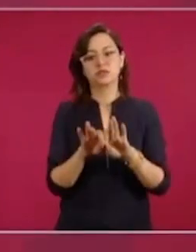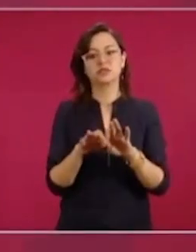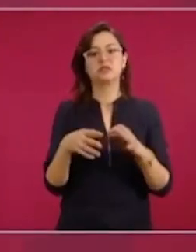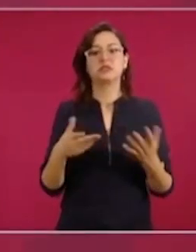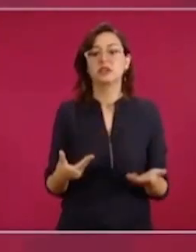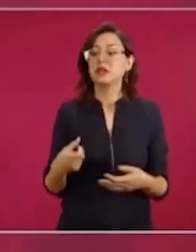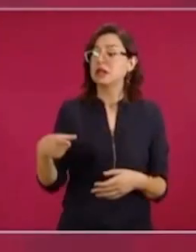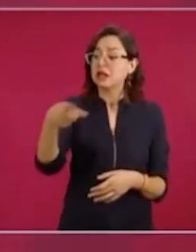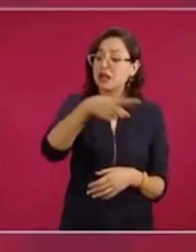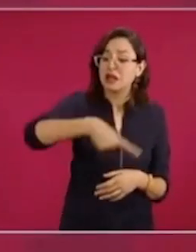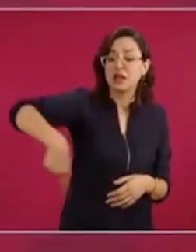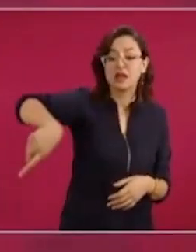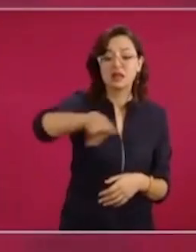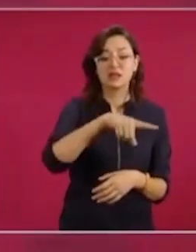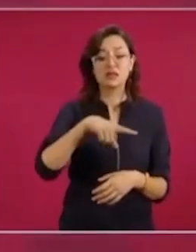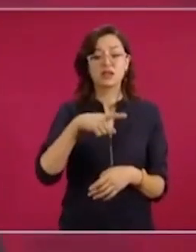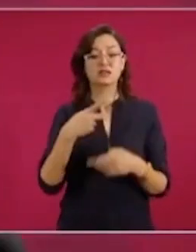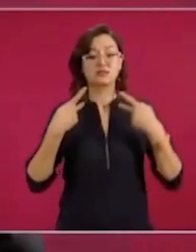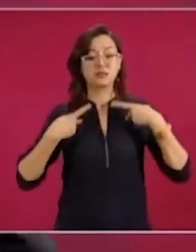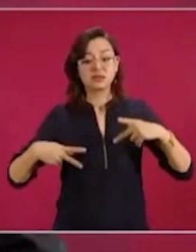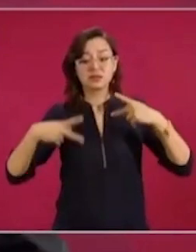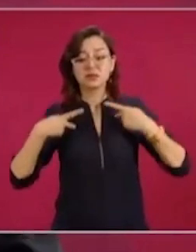más